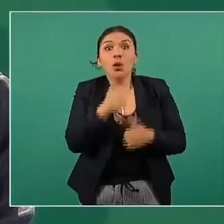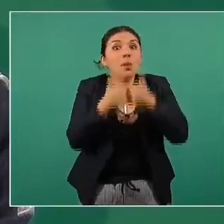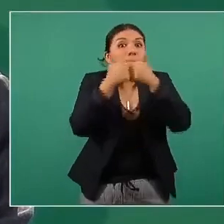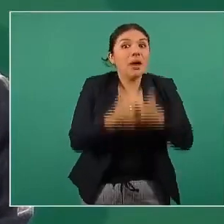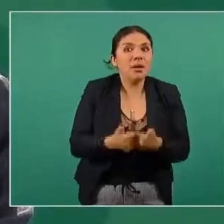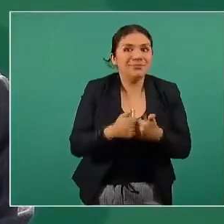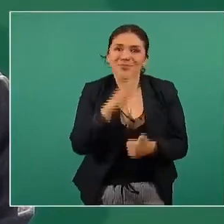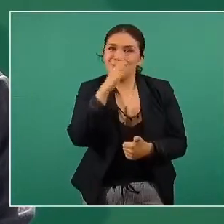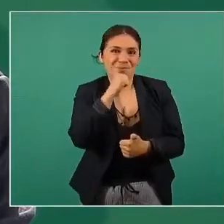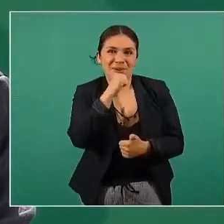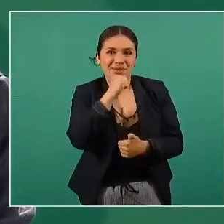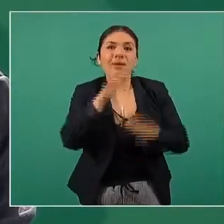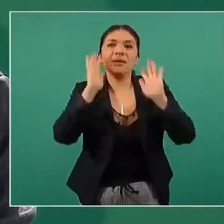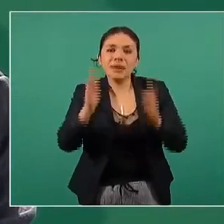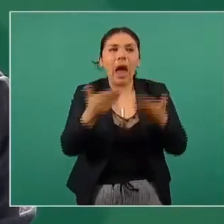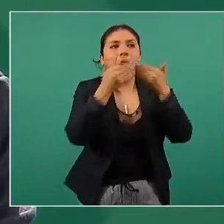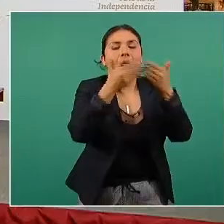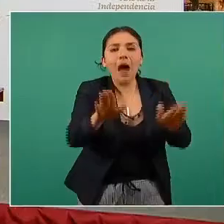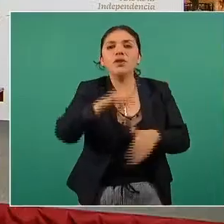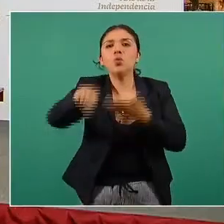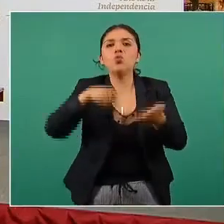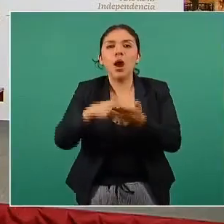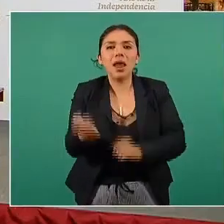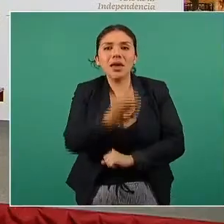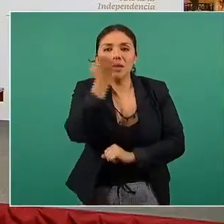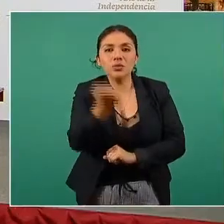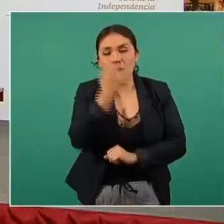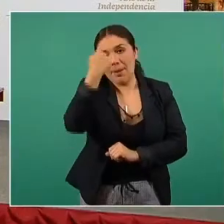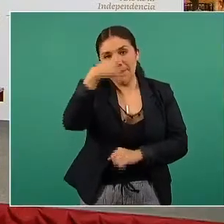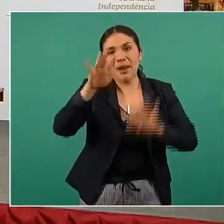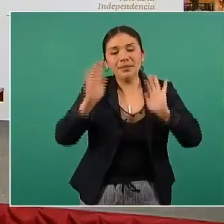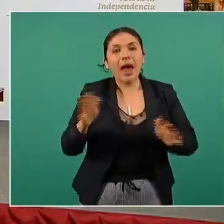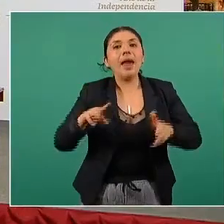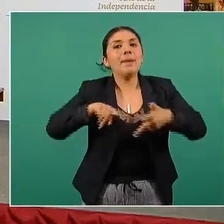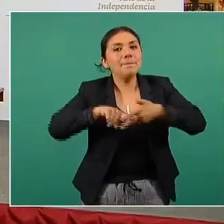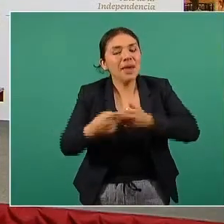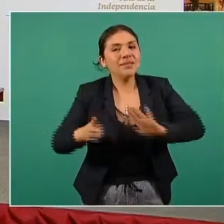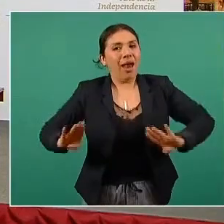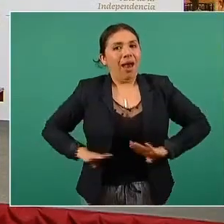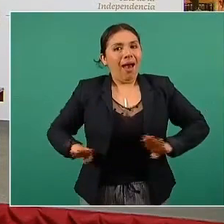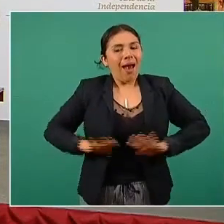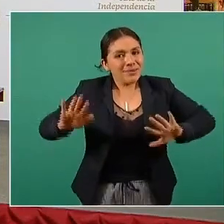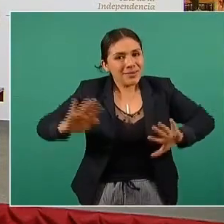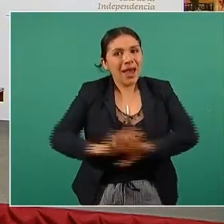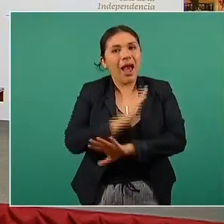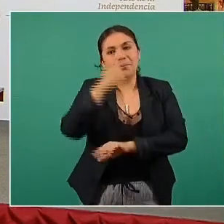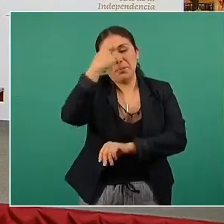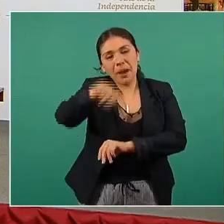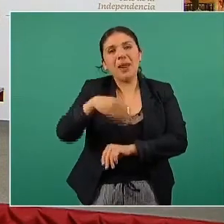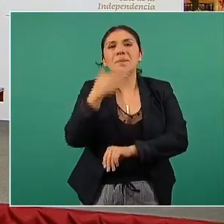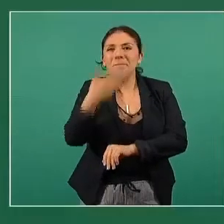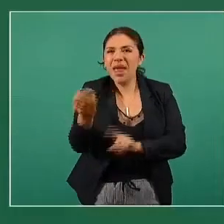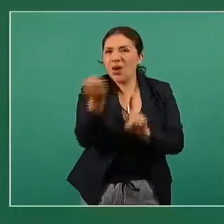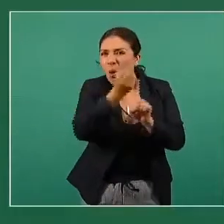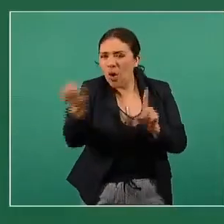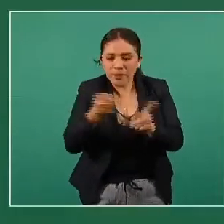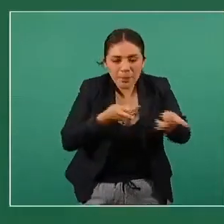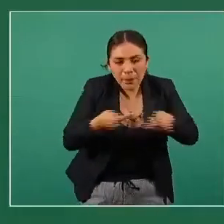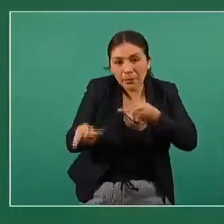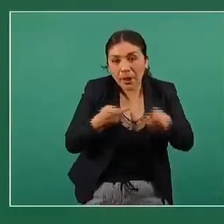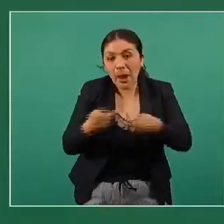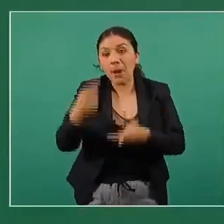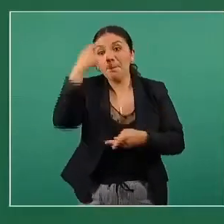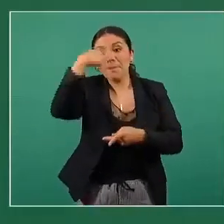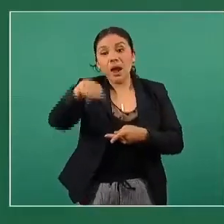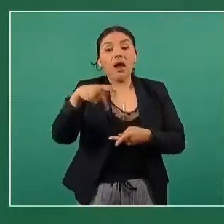la apertura de los recintos escolares para poder restituir las condiciones adecuadas para